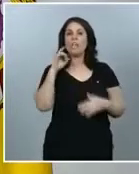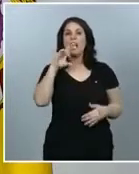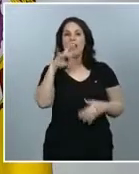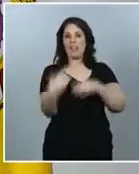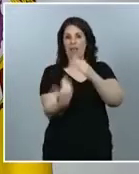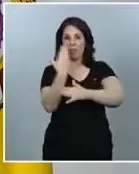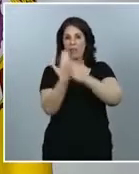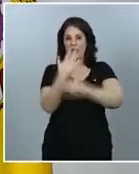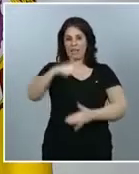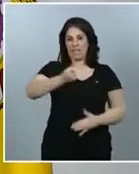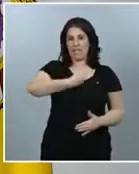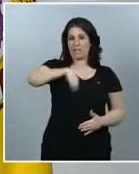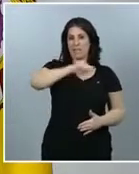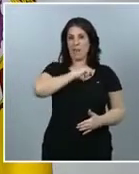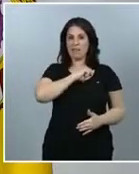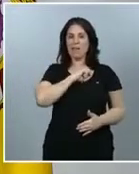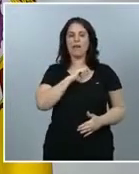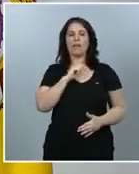se están